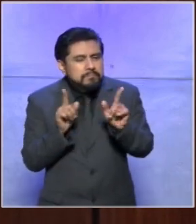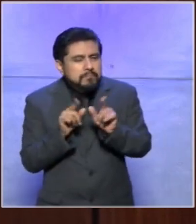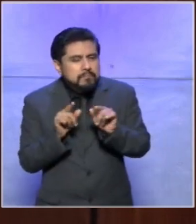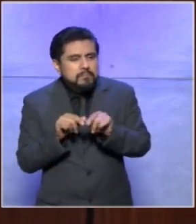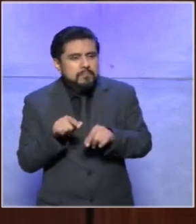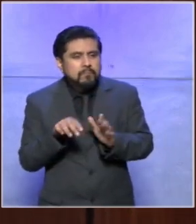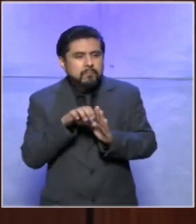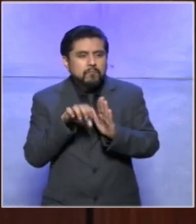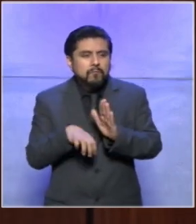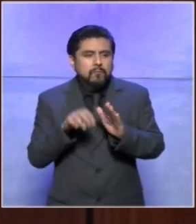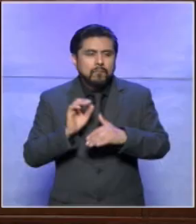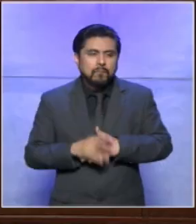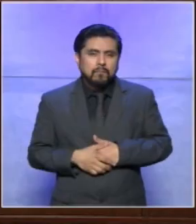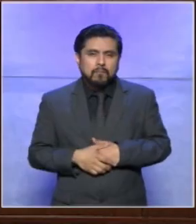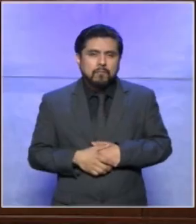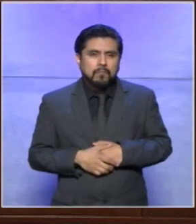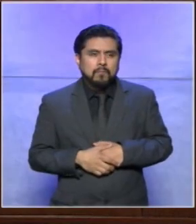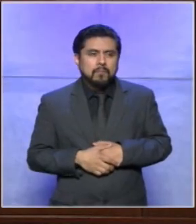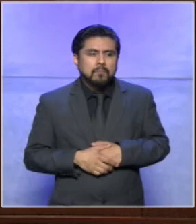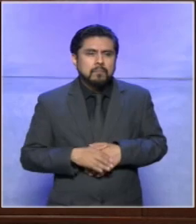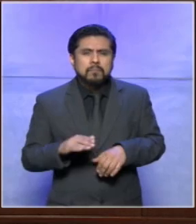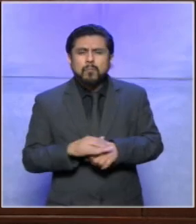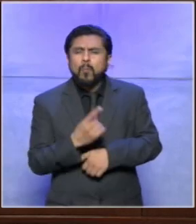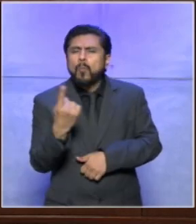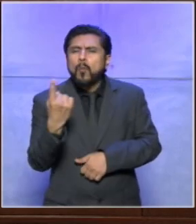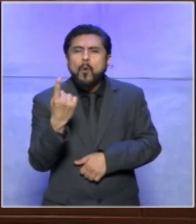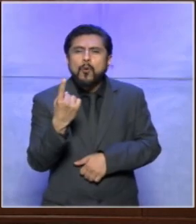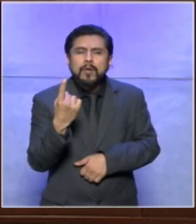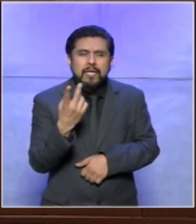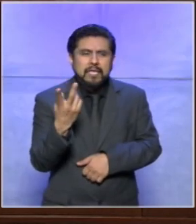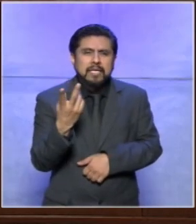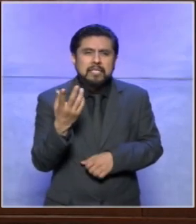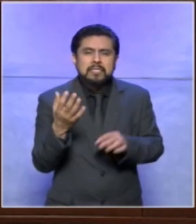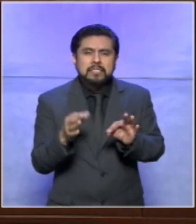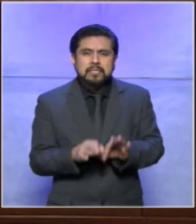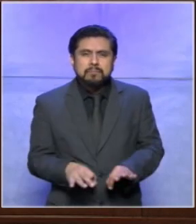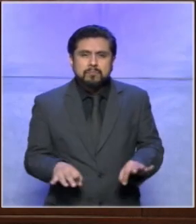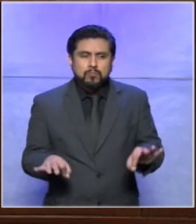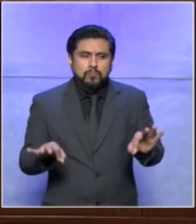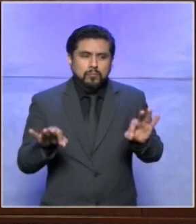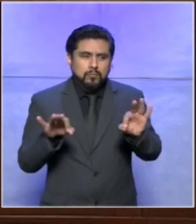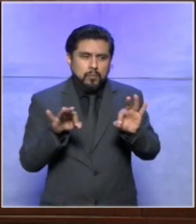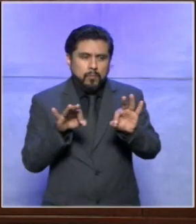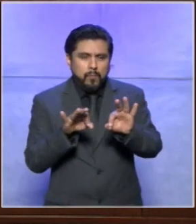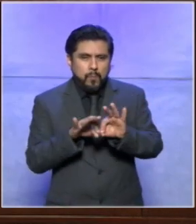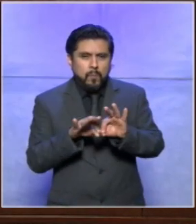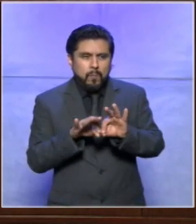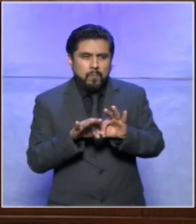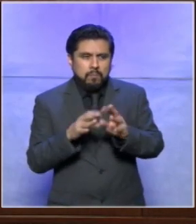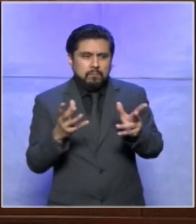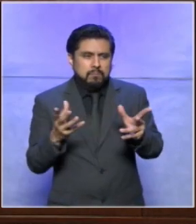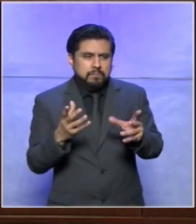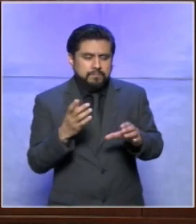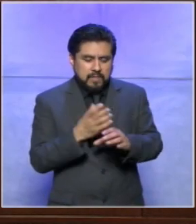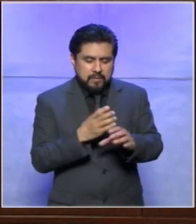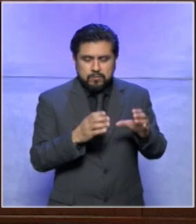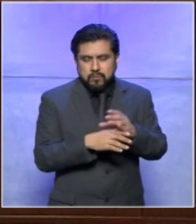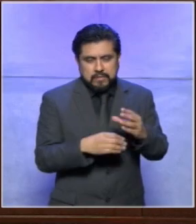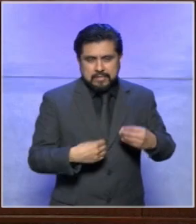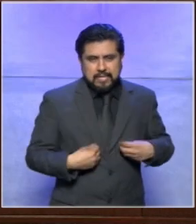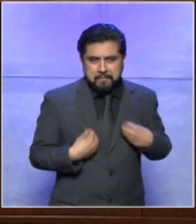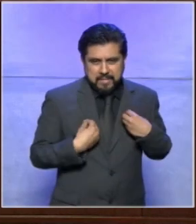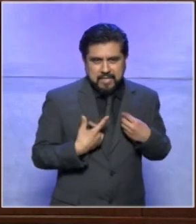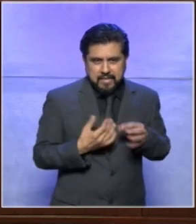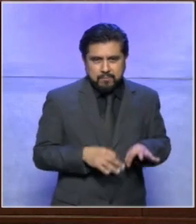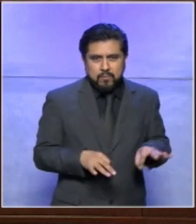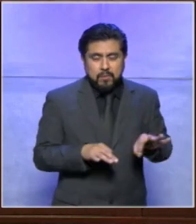por ejemplo por qué es importante someter las cosas las cosas importantes de la vida